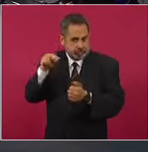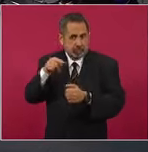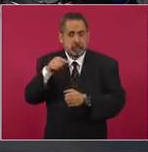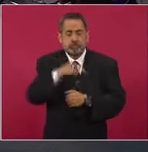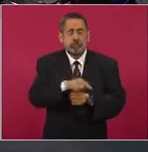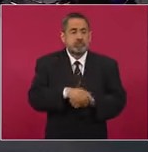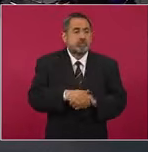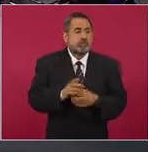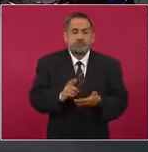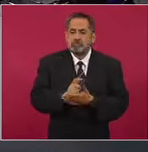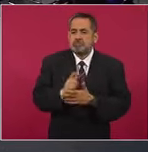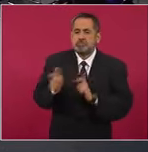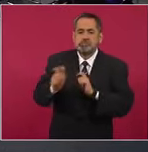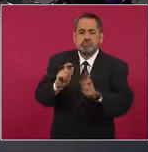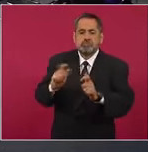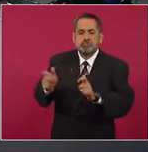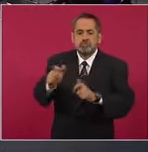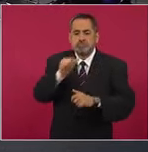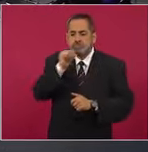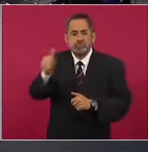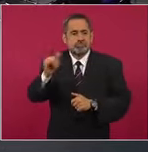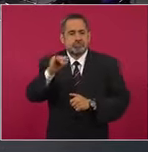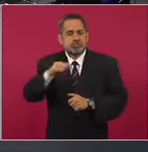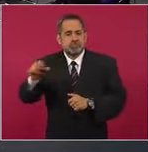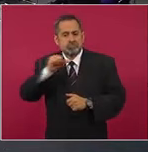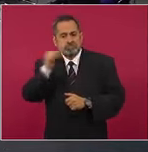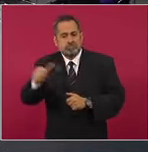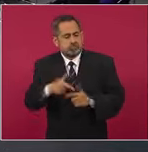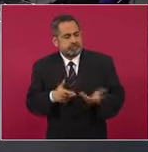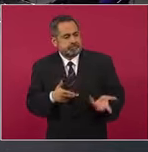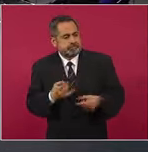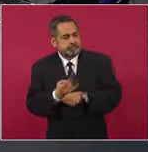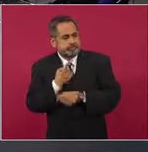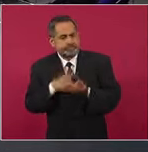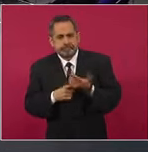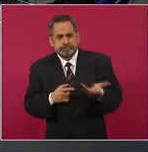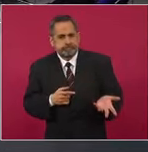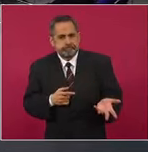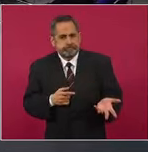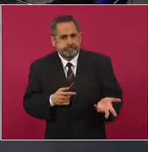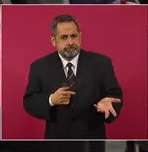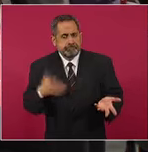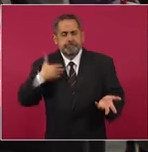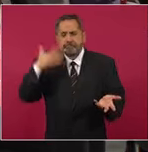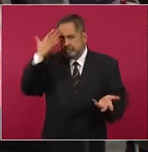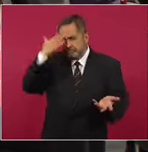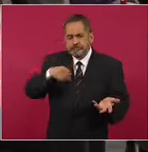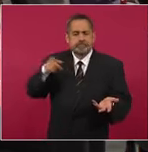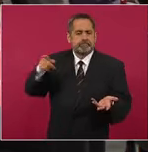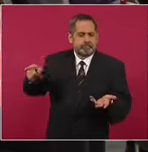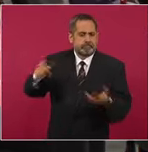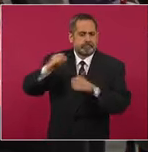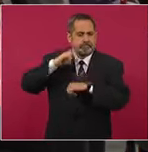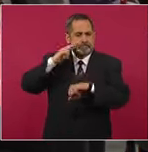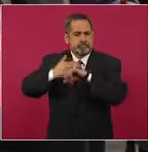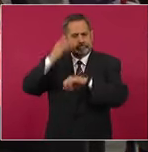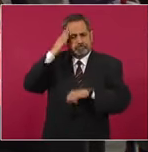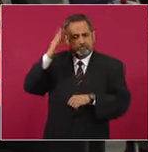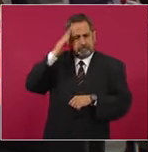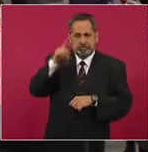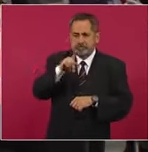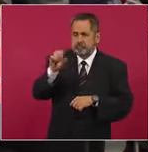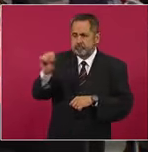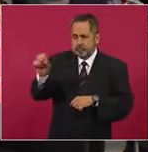pues dejó de pagar cuotas al Seguro Social. Nos gustaría saber si el maestro, el titular del IMSS